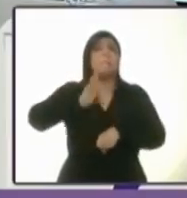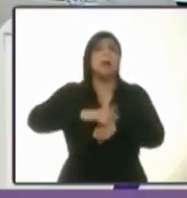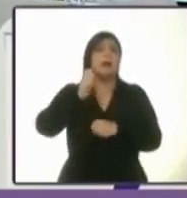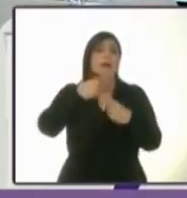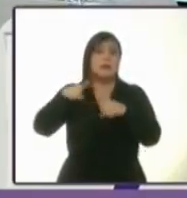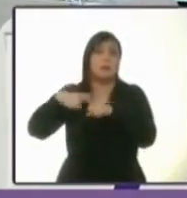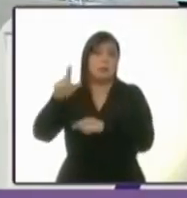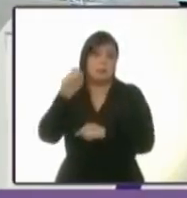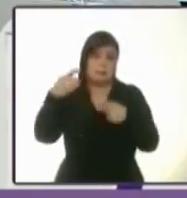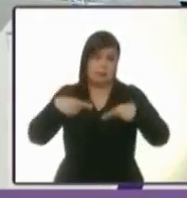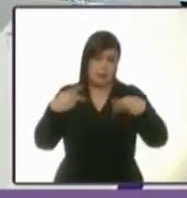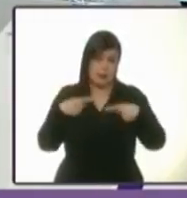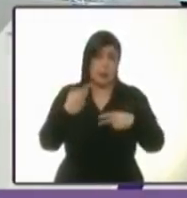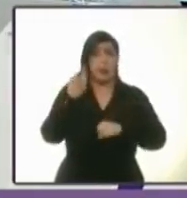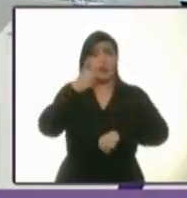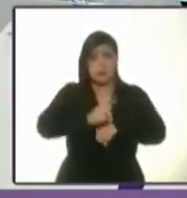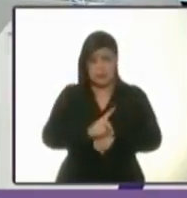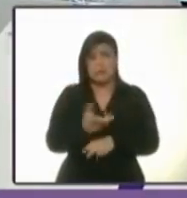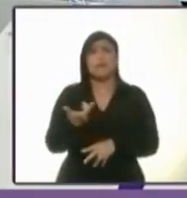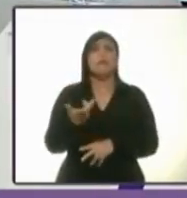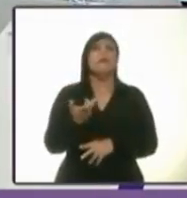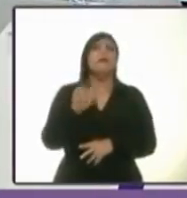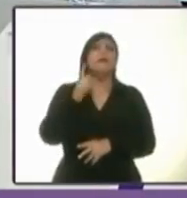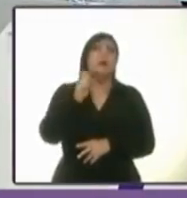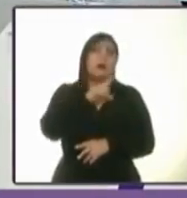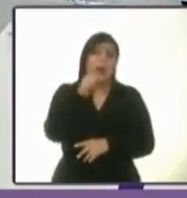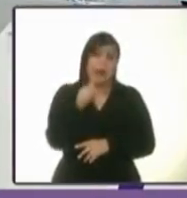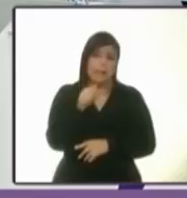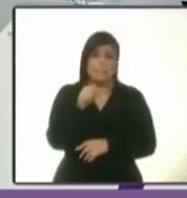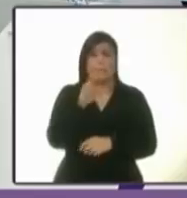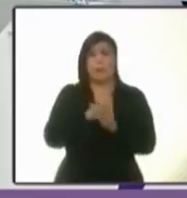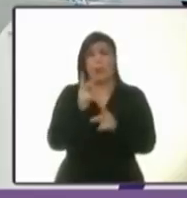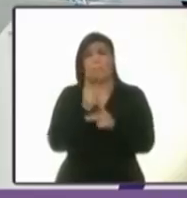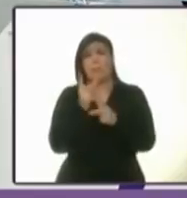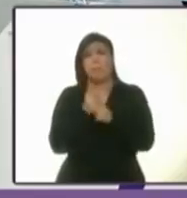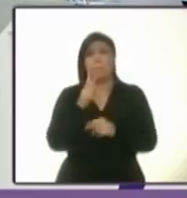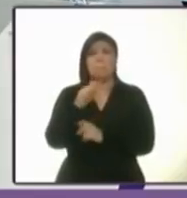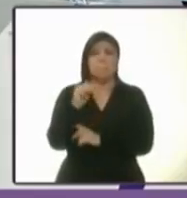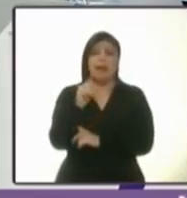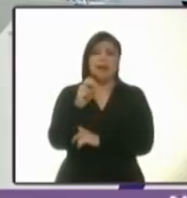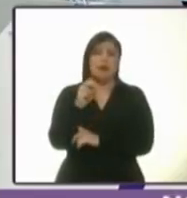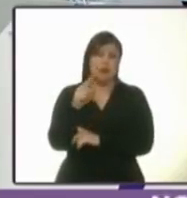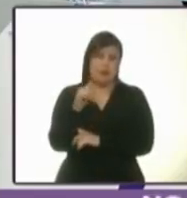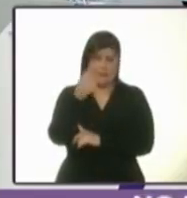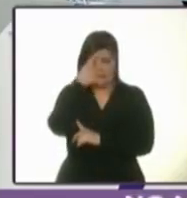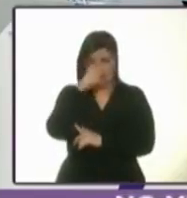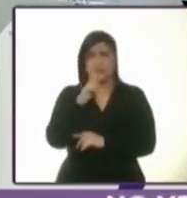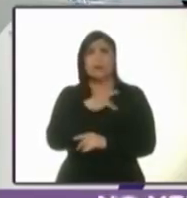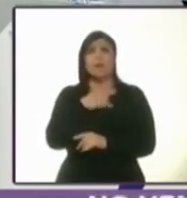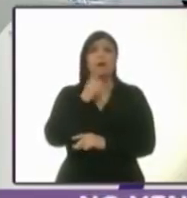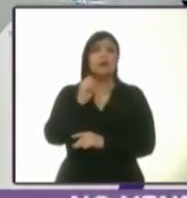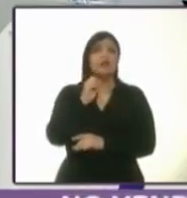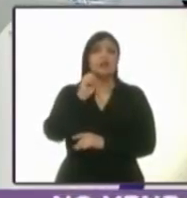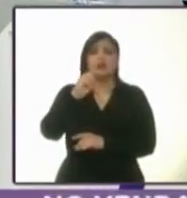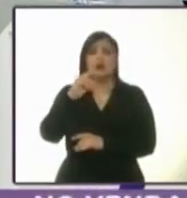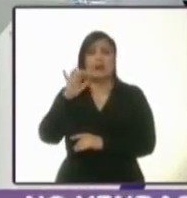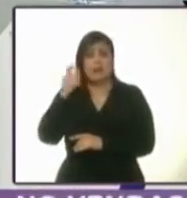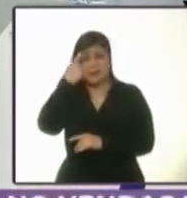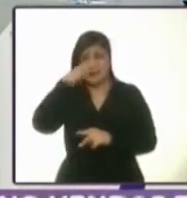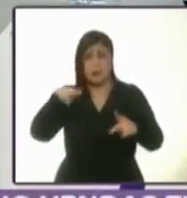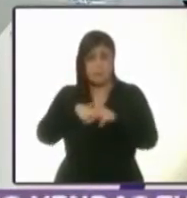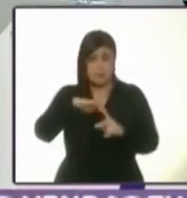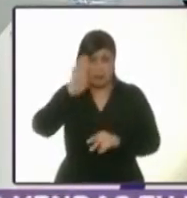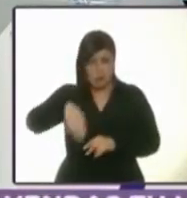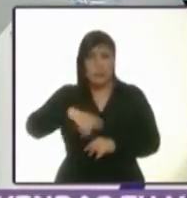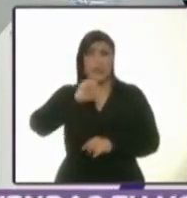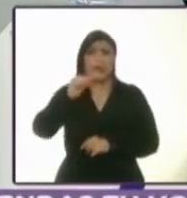clientes por día. Durante este periodo, las madrotas eran Soledad Ramírez, quien murió asesinada, y Alejandra Gil,